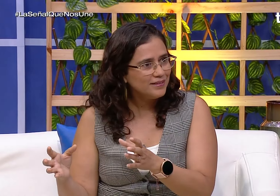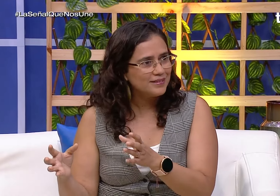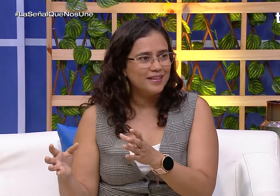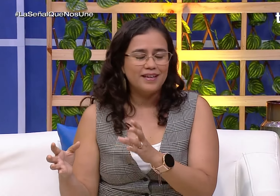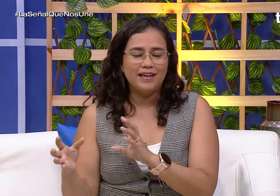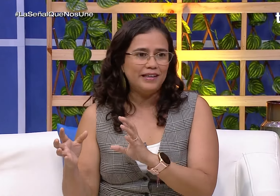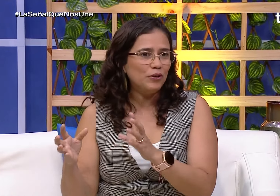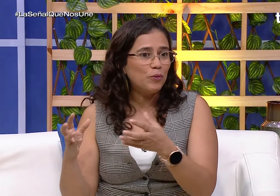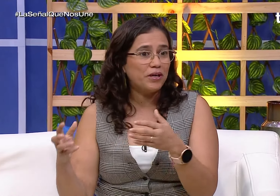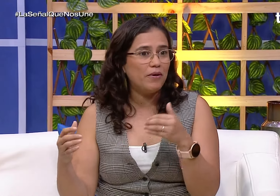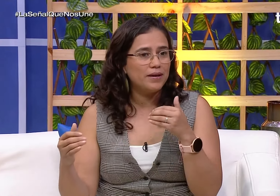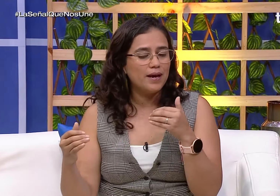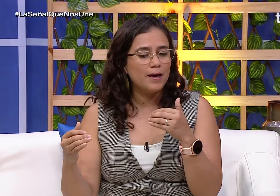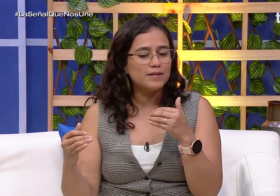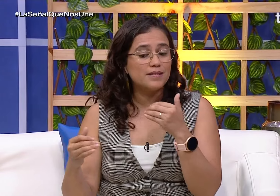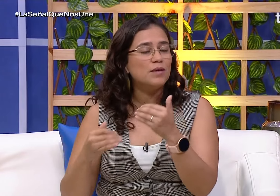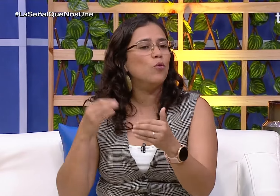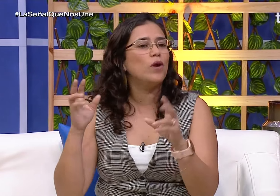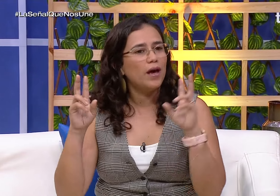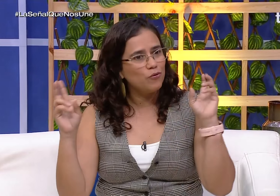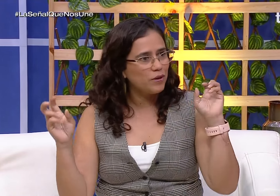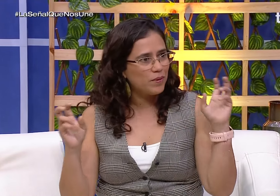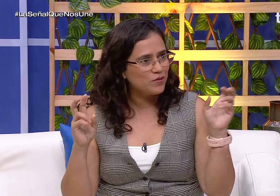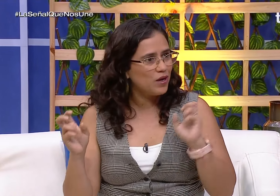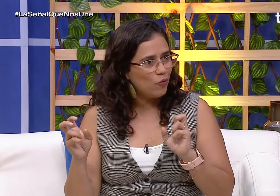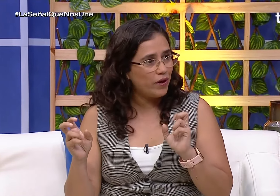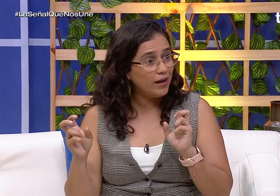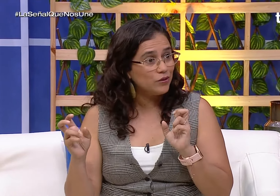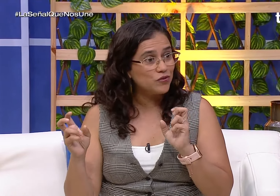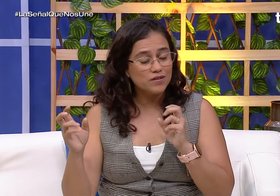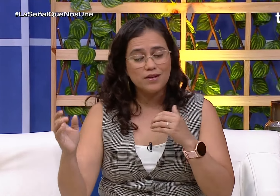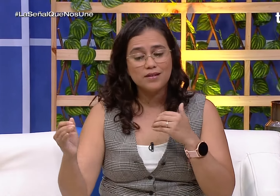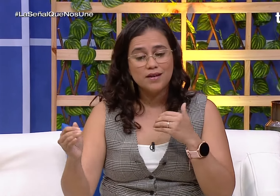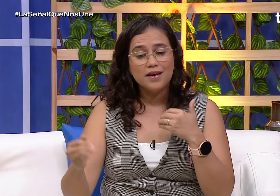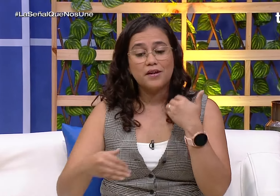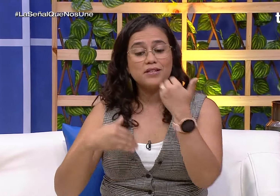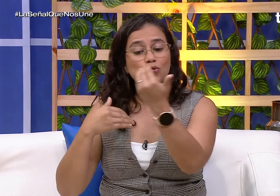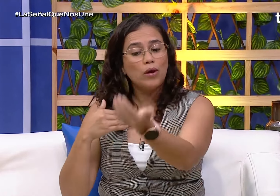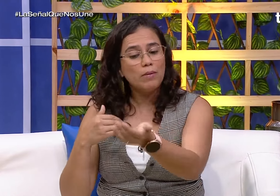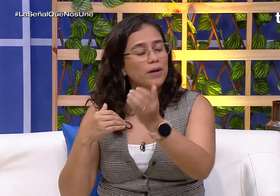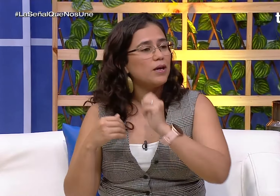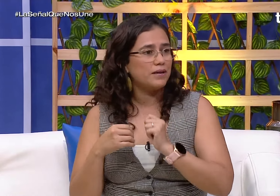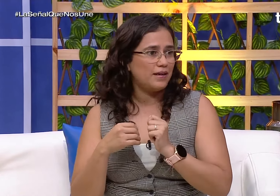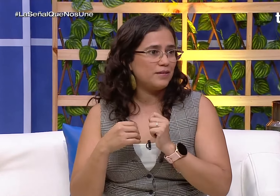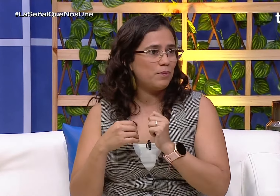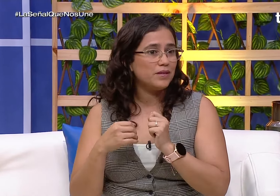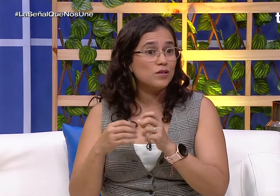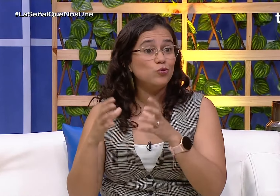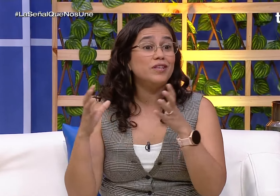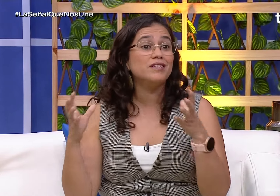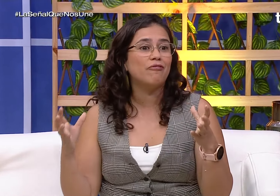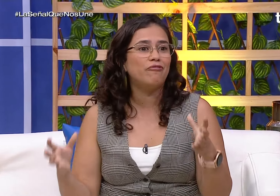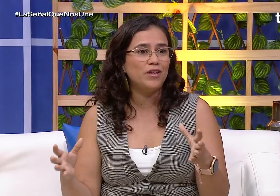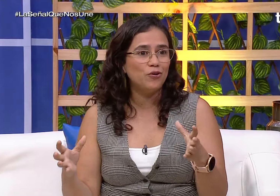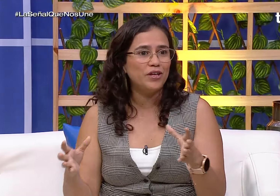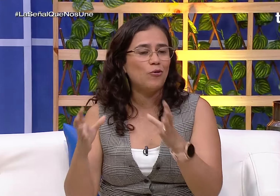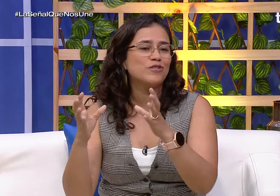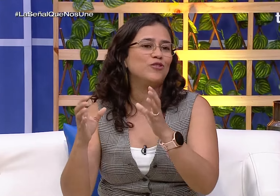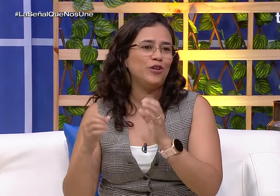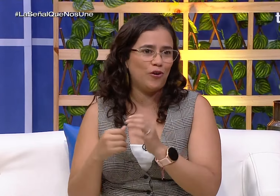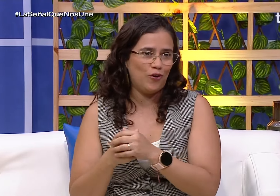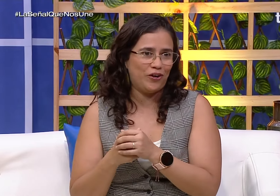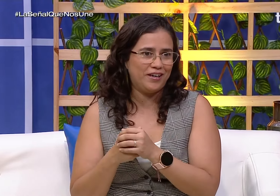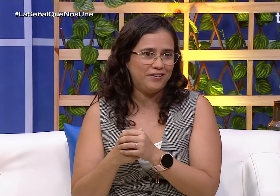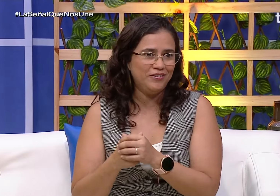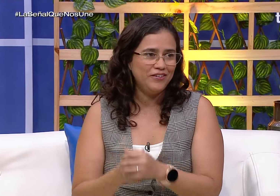empresas. Es lindo porque van a simular un espacio laboral, entonces ellas resuelven para las empresas un desafío de